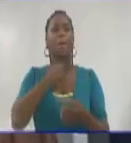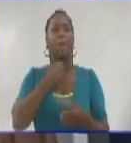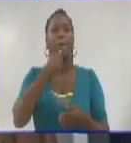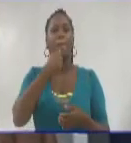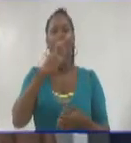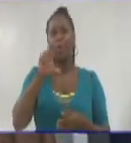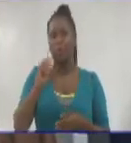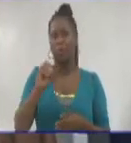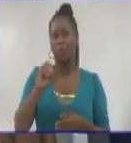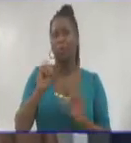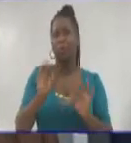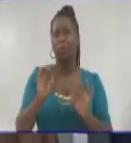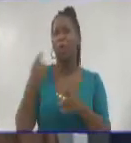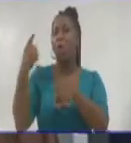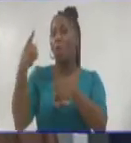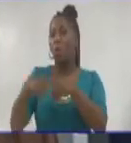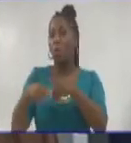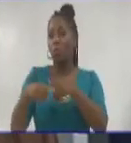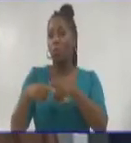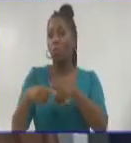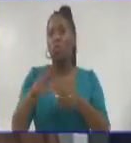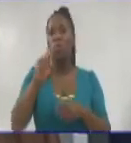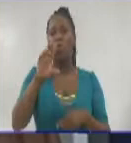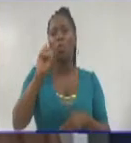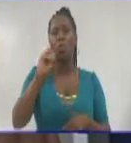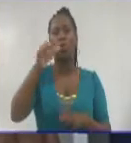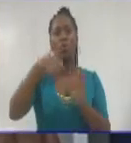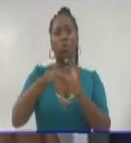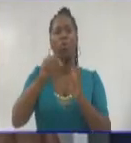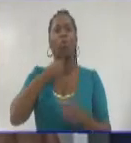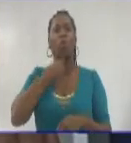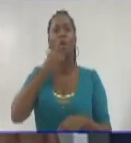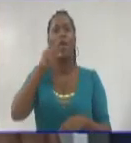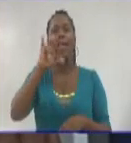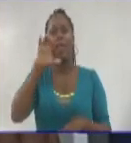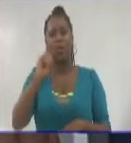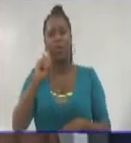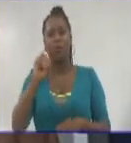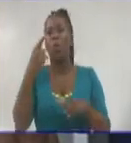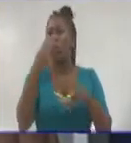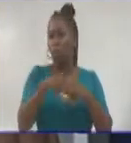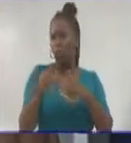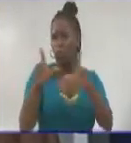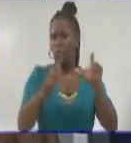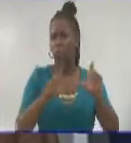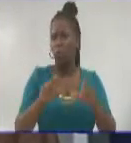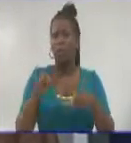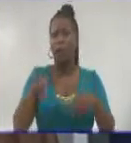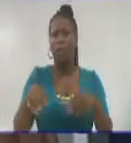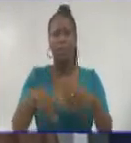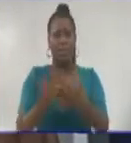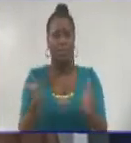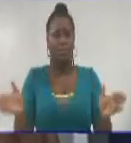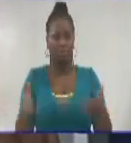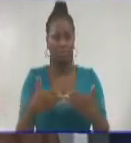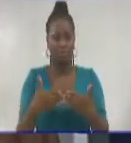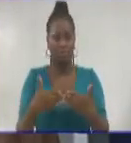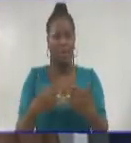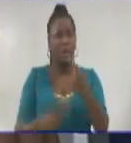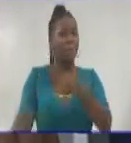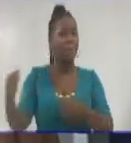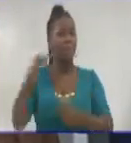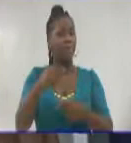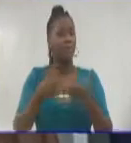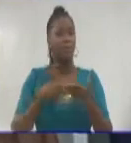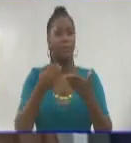y la de carteles HH de Rogelio Martínez. En la clausura fueron otorgados también los principales premios del evento,